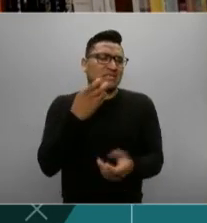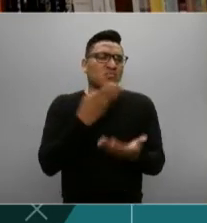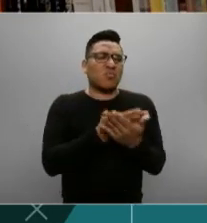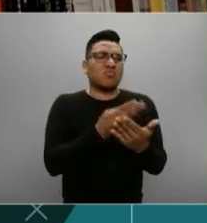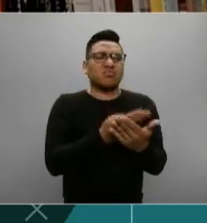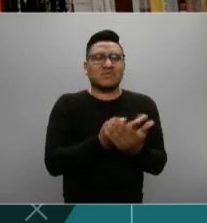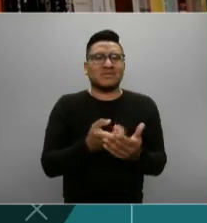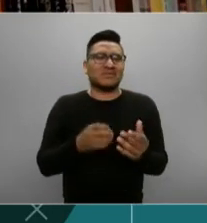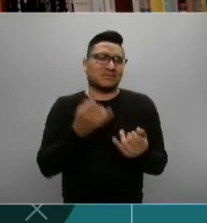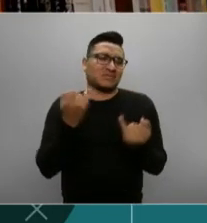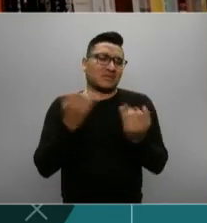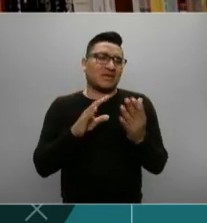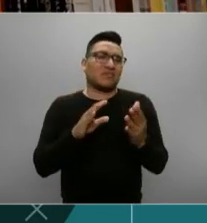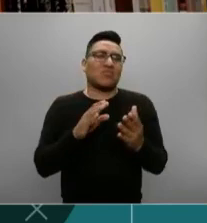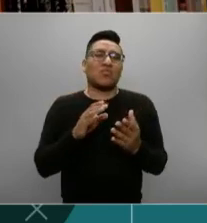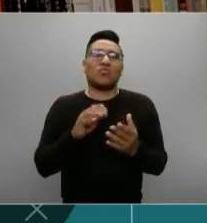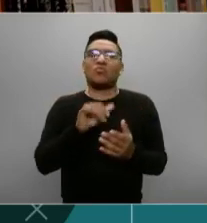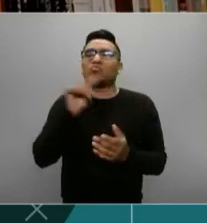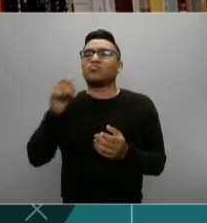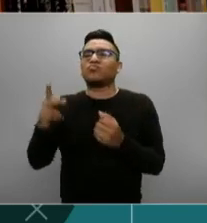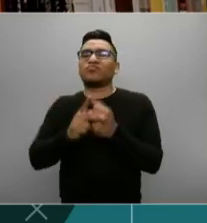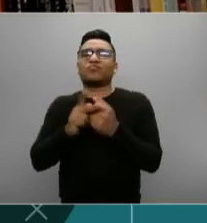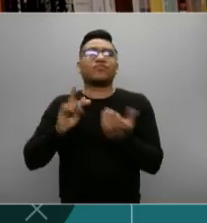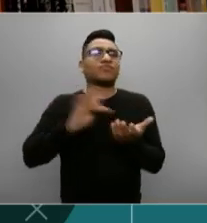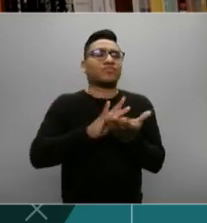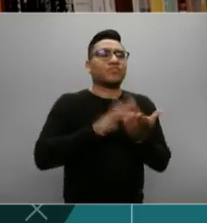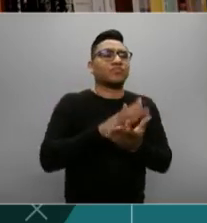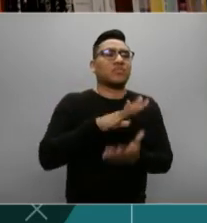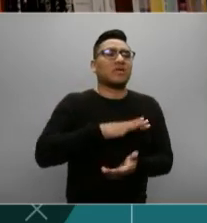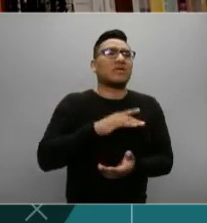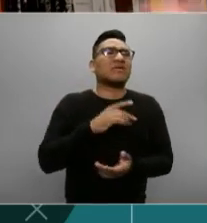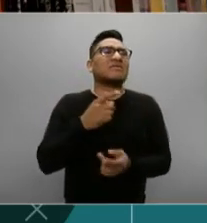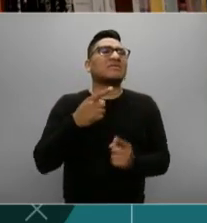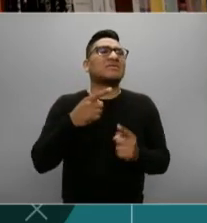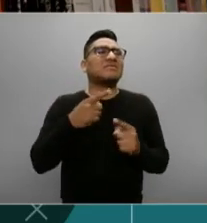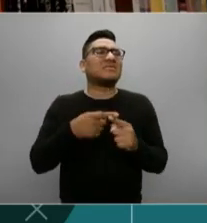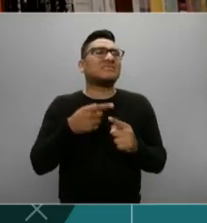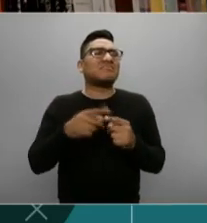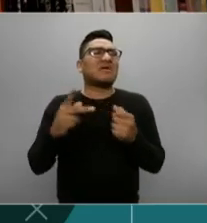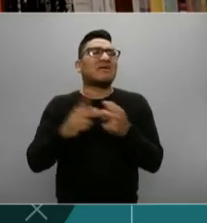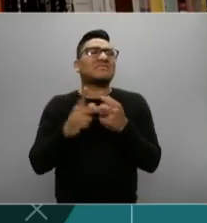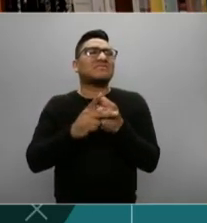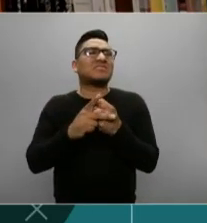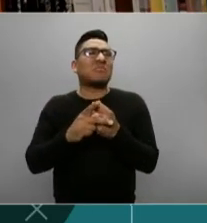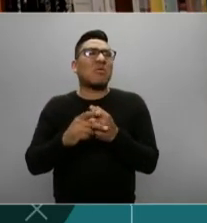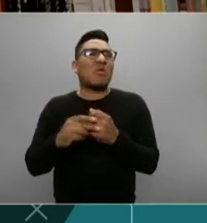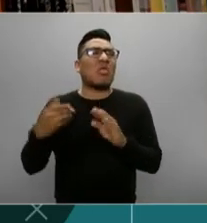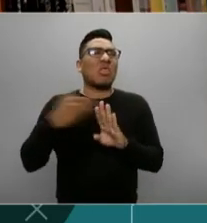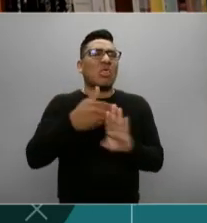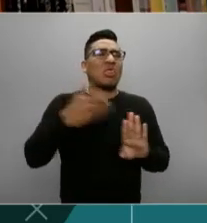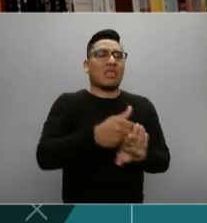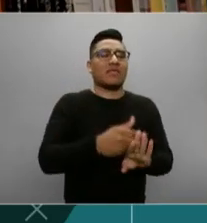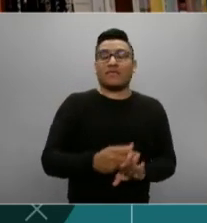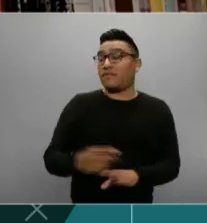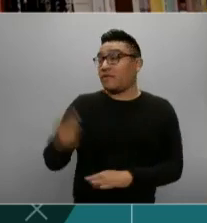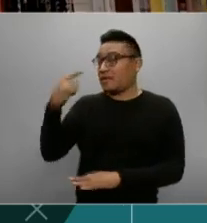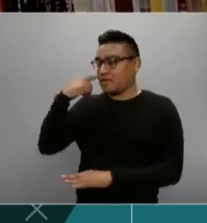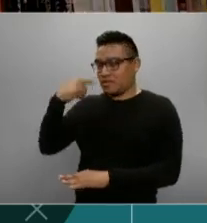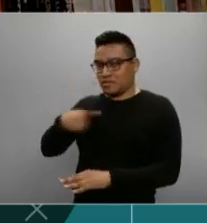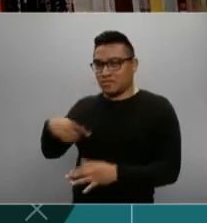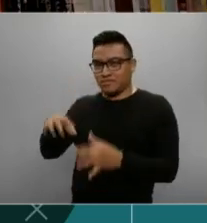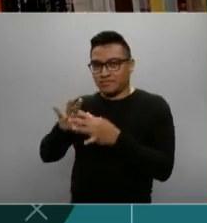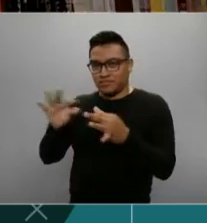digamos, que tuviera tantos apoyos? ¿Quiénes fueron críticos? A ver, pero te comento, algunos europeos, está